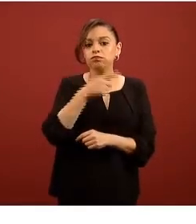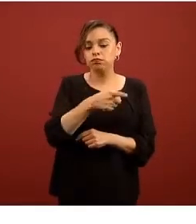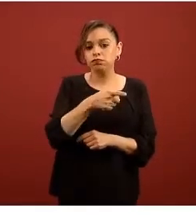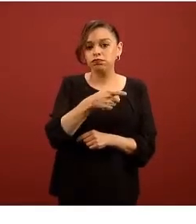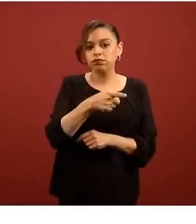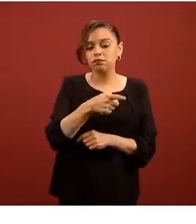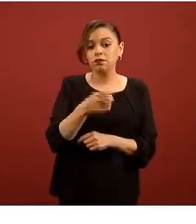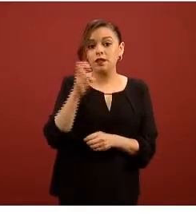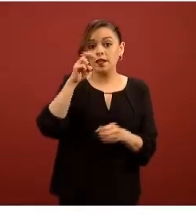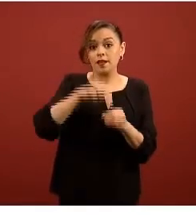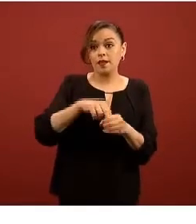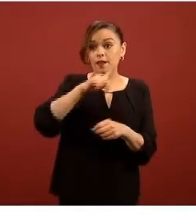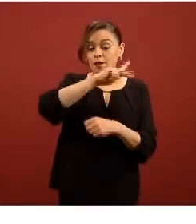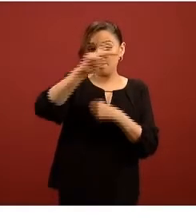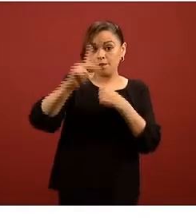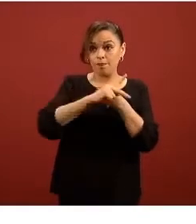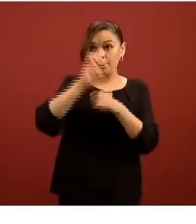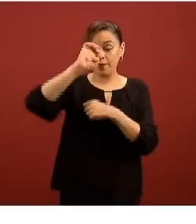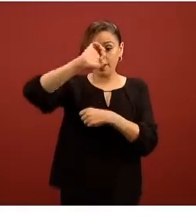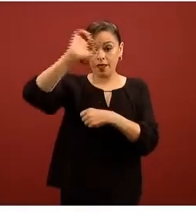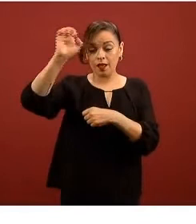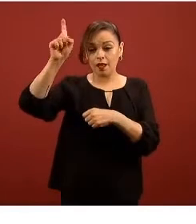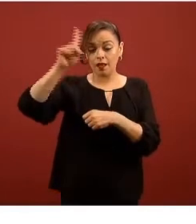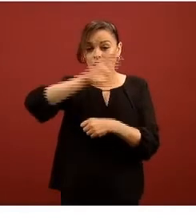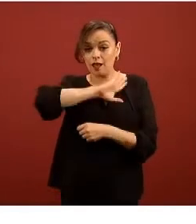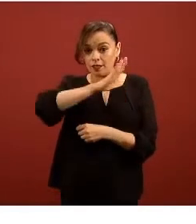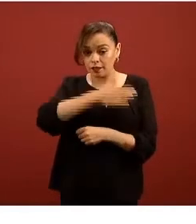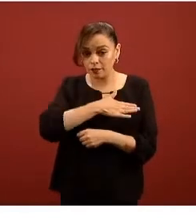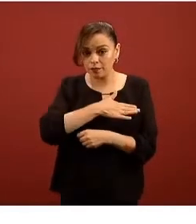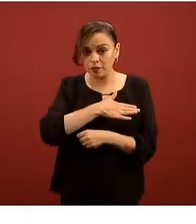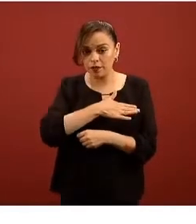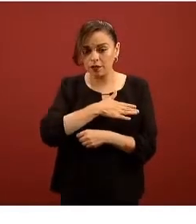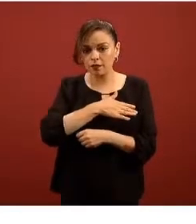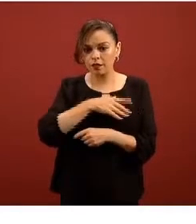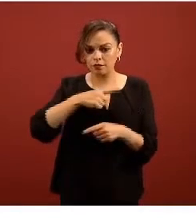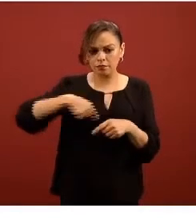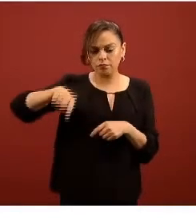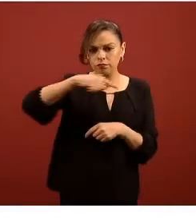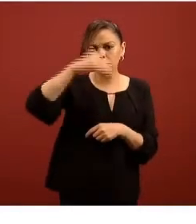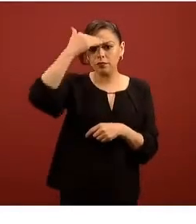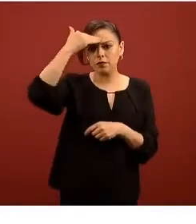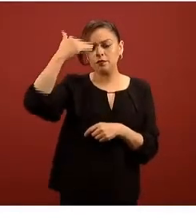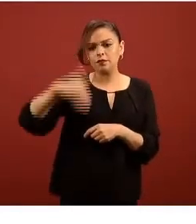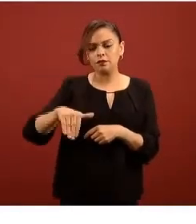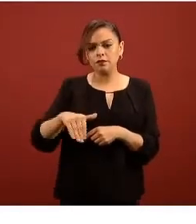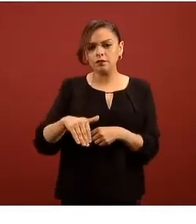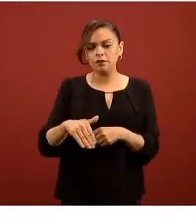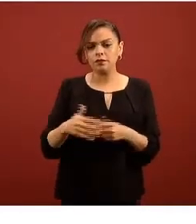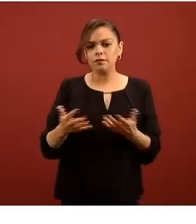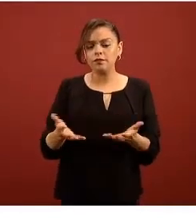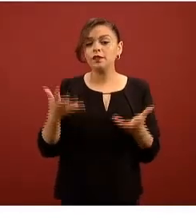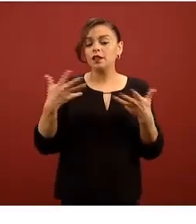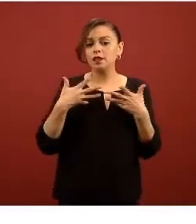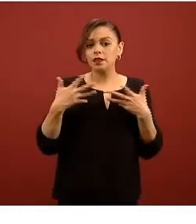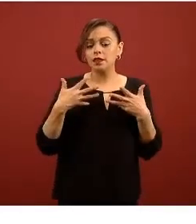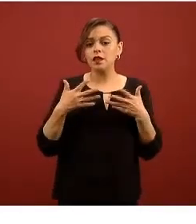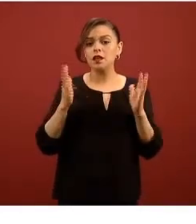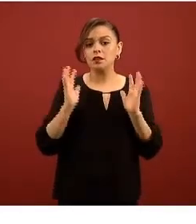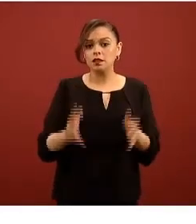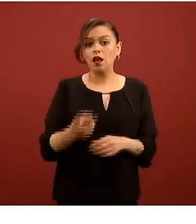España al menos nuestro conocimiento hasta donde nuestro conocimiento llega y hay dos